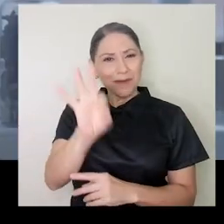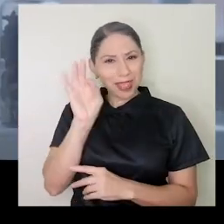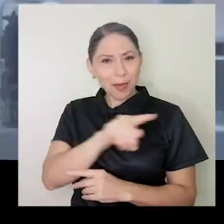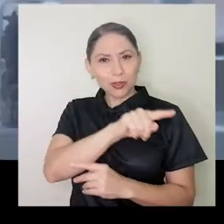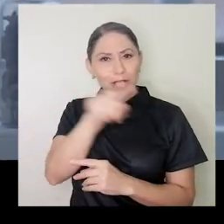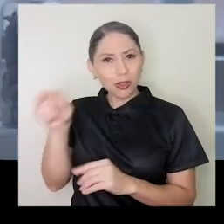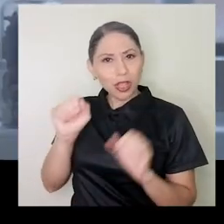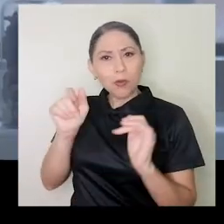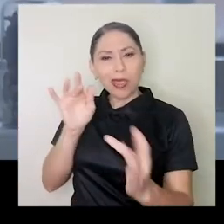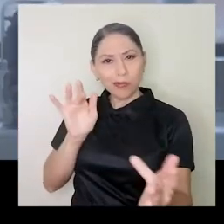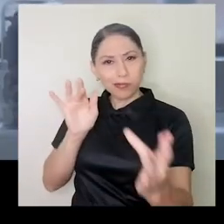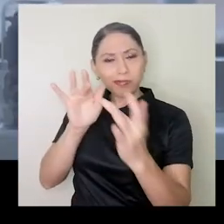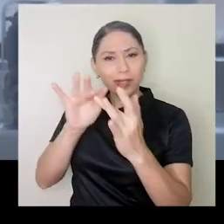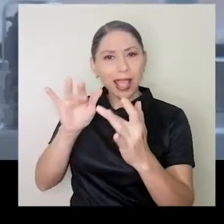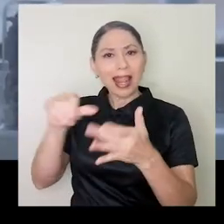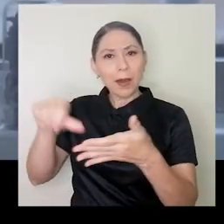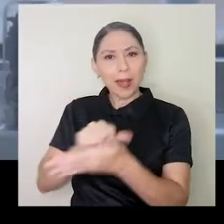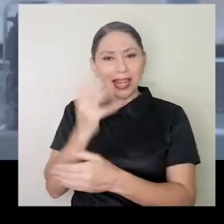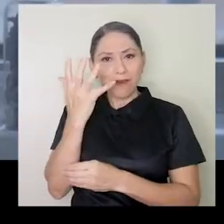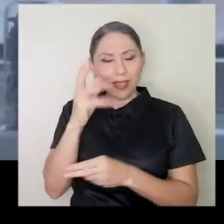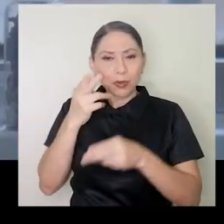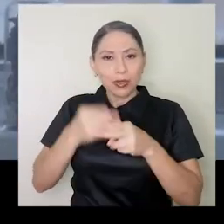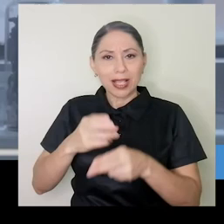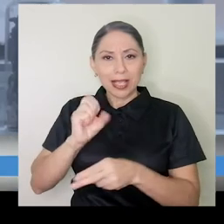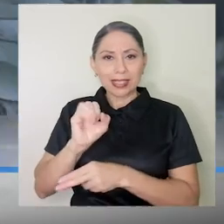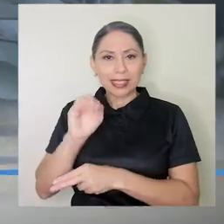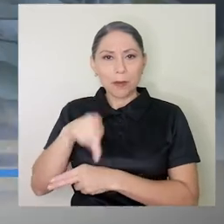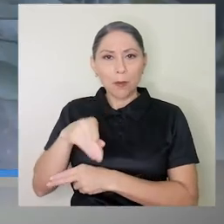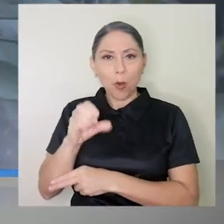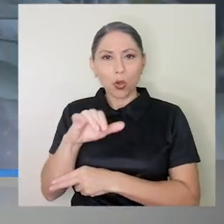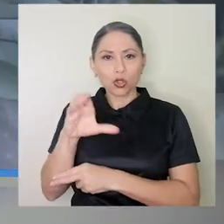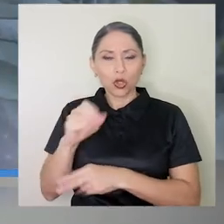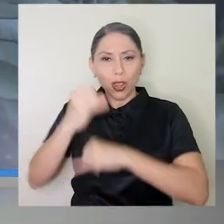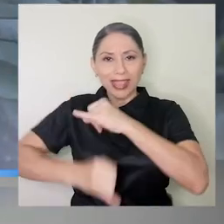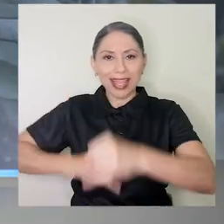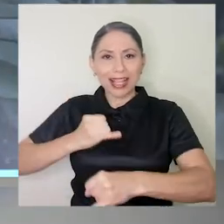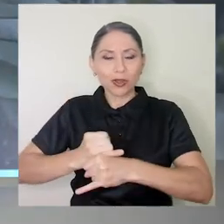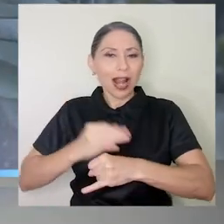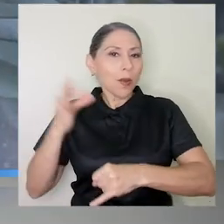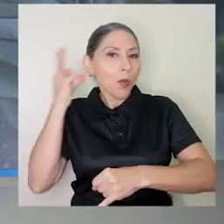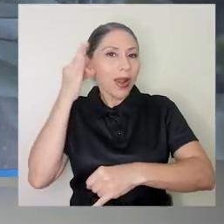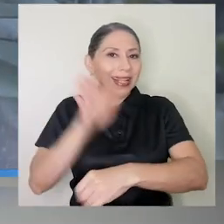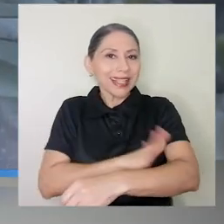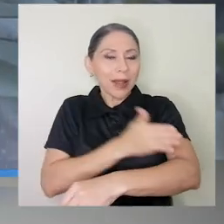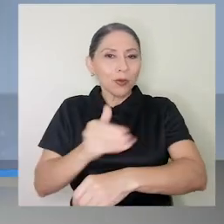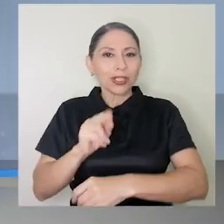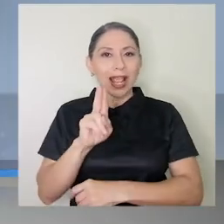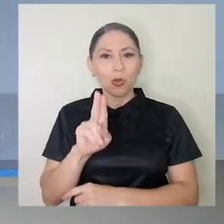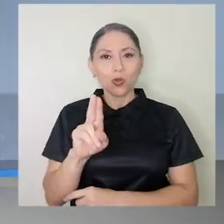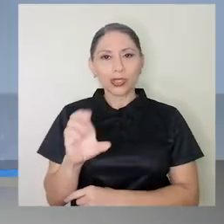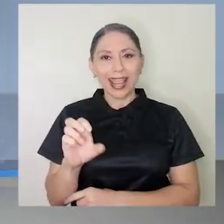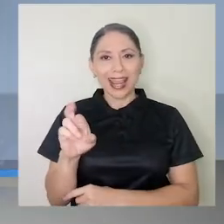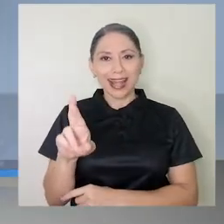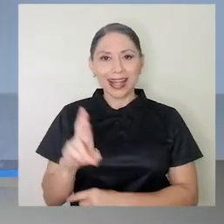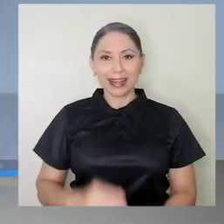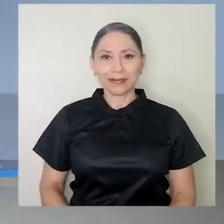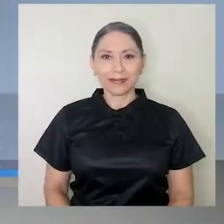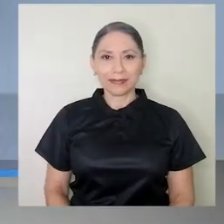invitamos a consultarlas en la página en Facebook Simposio Internacional Mujeres en la Música UCR.